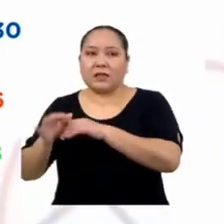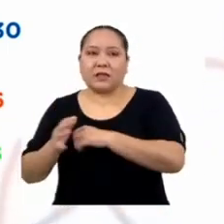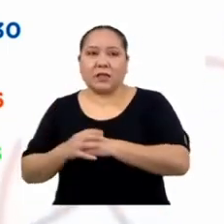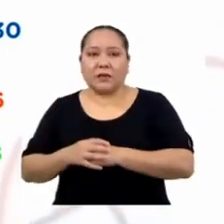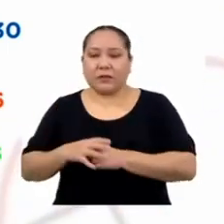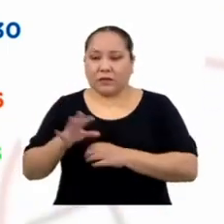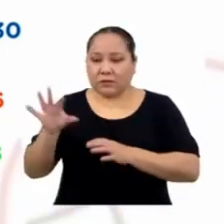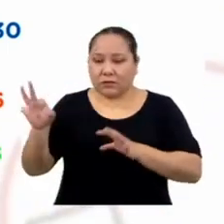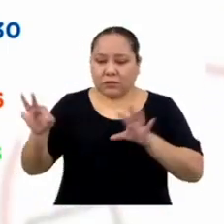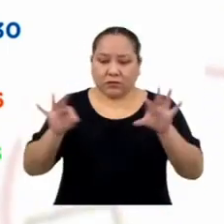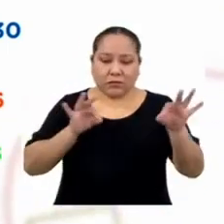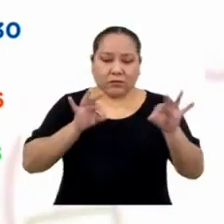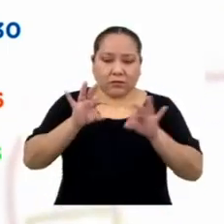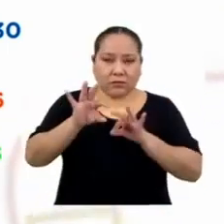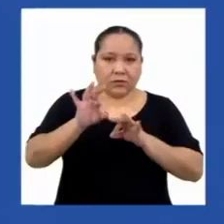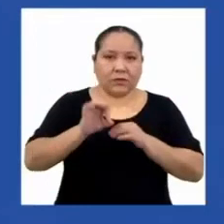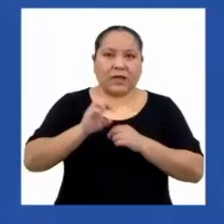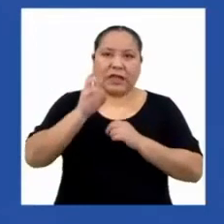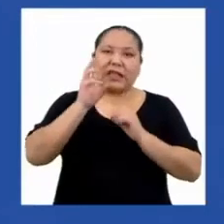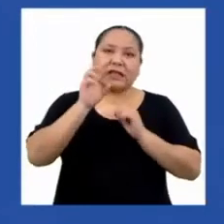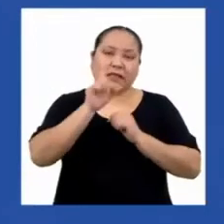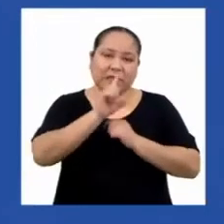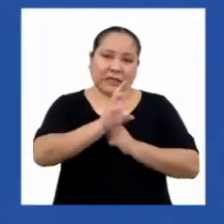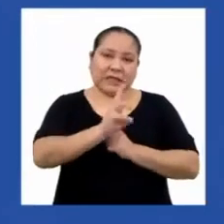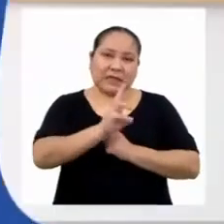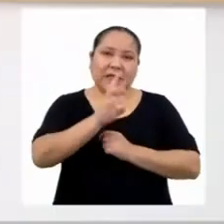la muestra.